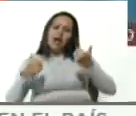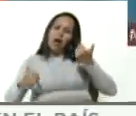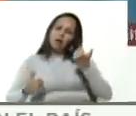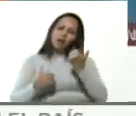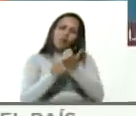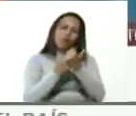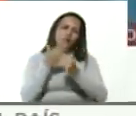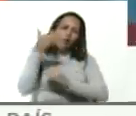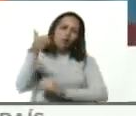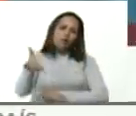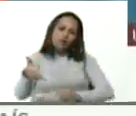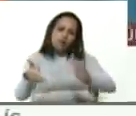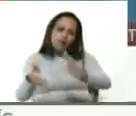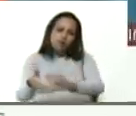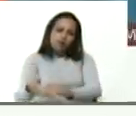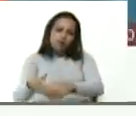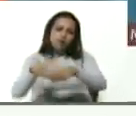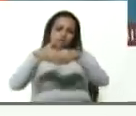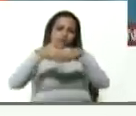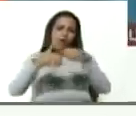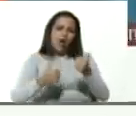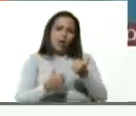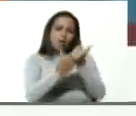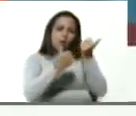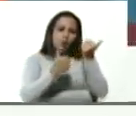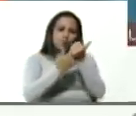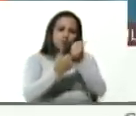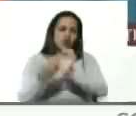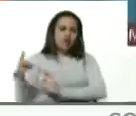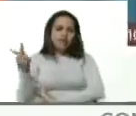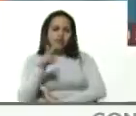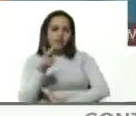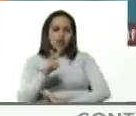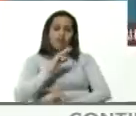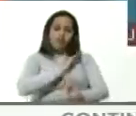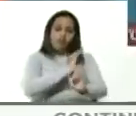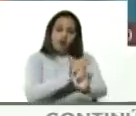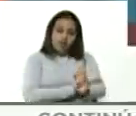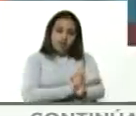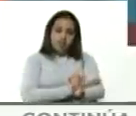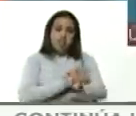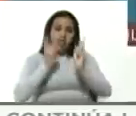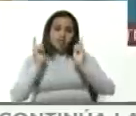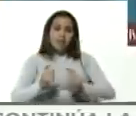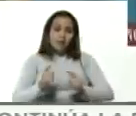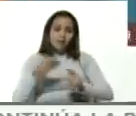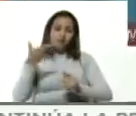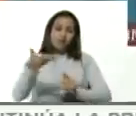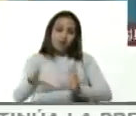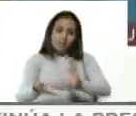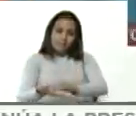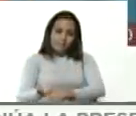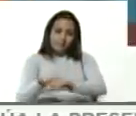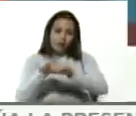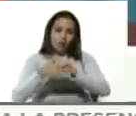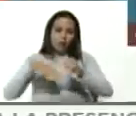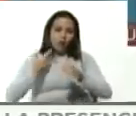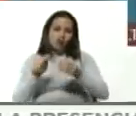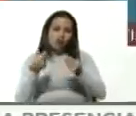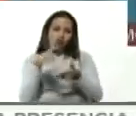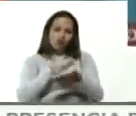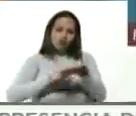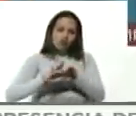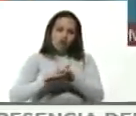de Rusia no es simplemente una mano para dar fuerza moral que ya sería importante sino una mano bueno para ver cómo solucionamos en